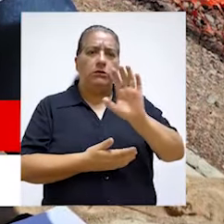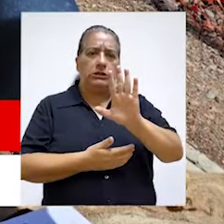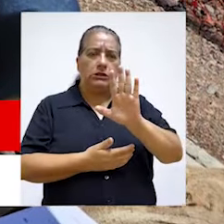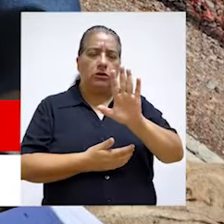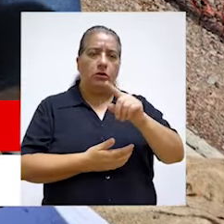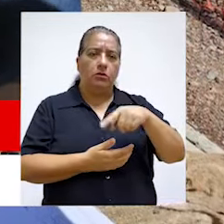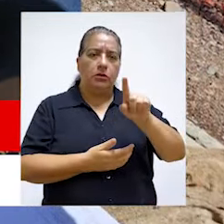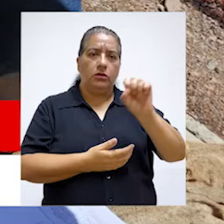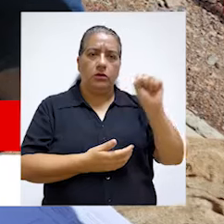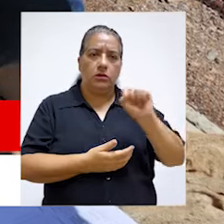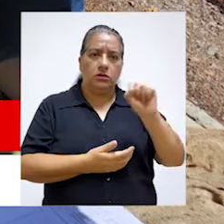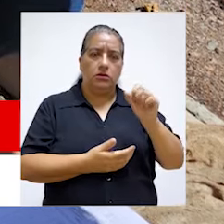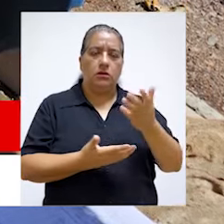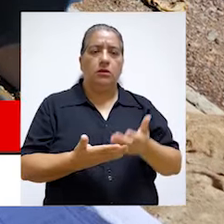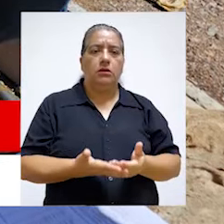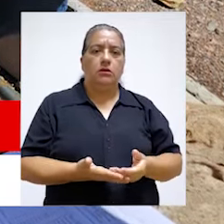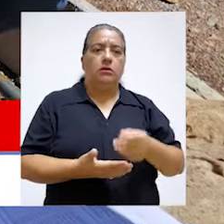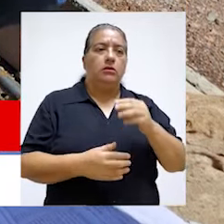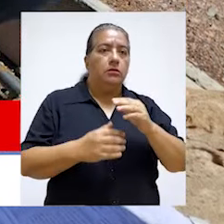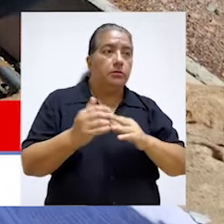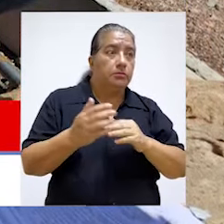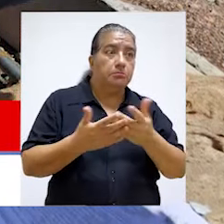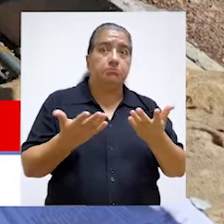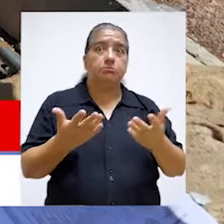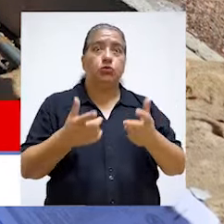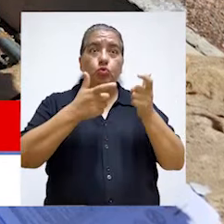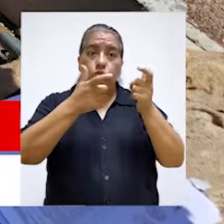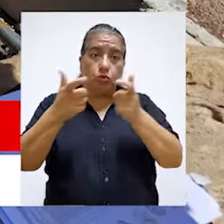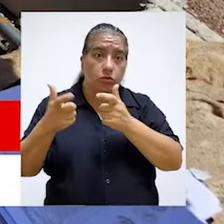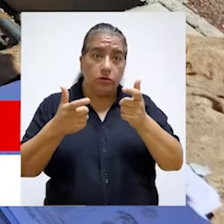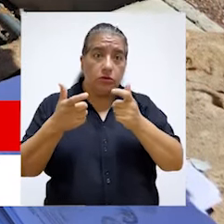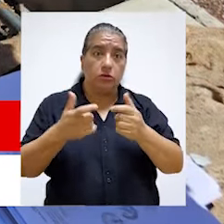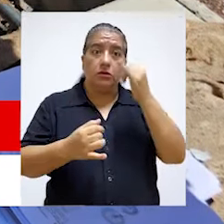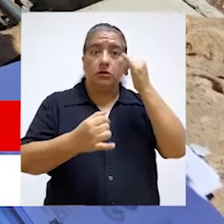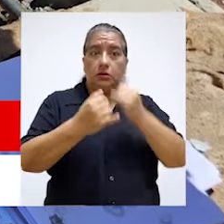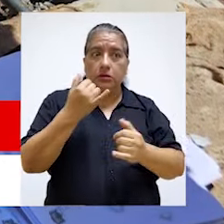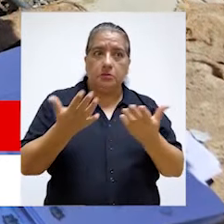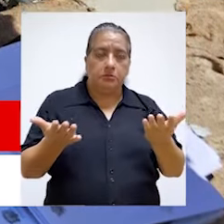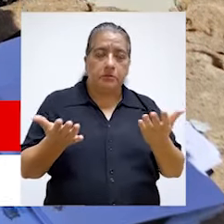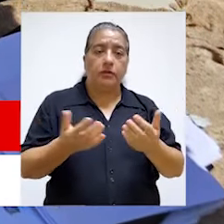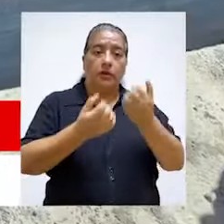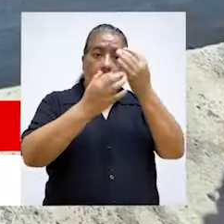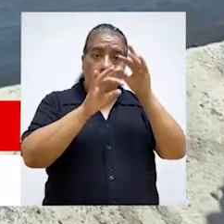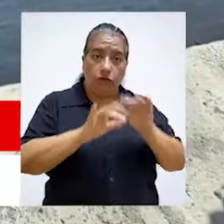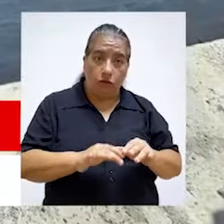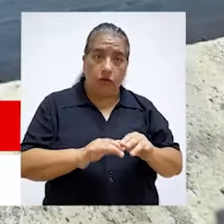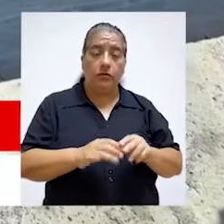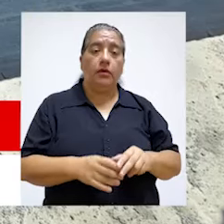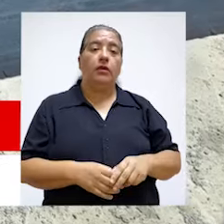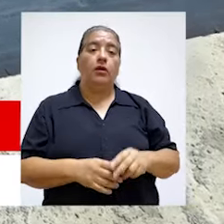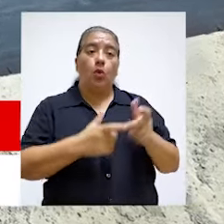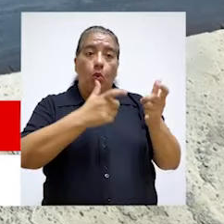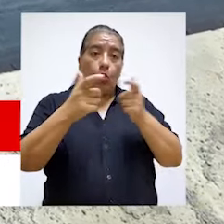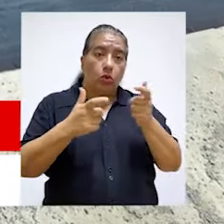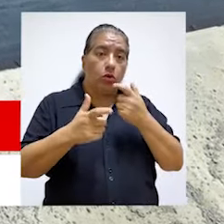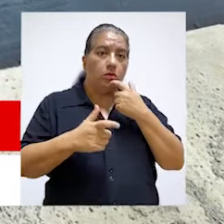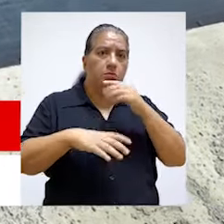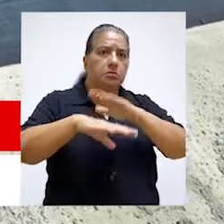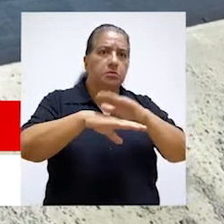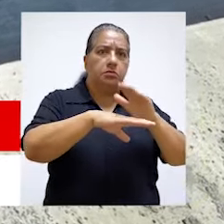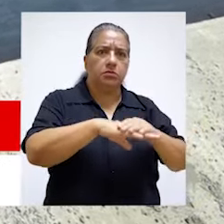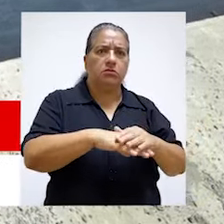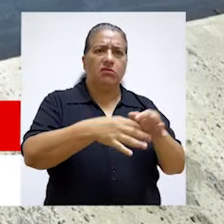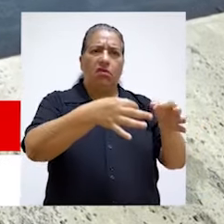contempla el costo de la ejecución de la obra, la supervisión y su liquidación. Nuestro informe de hito de control advierte la